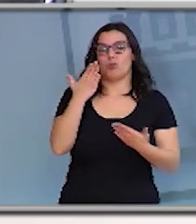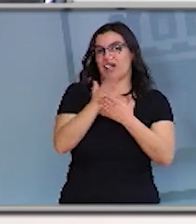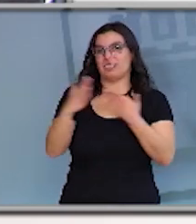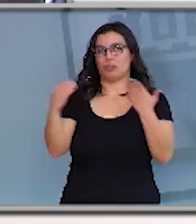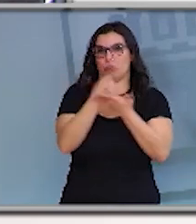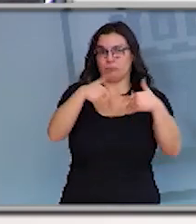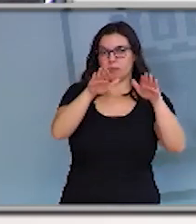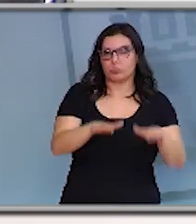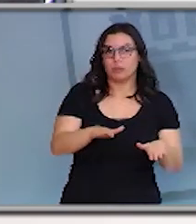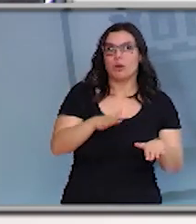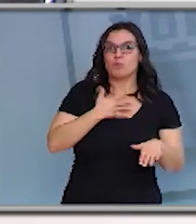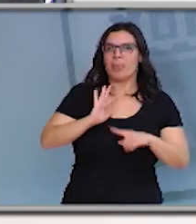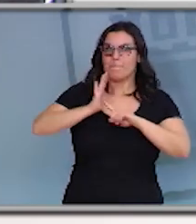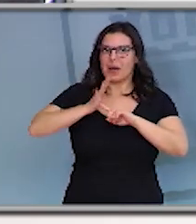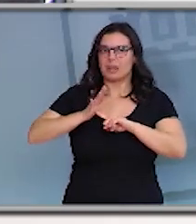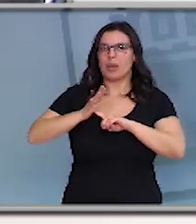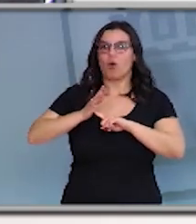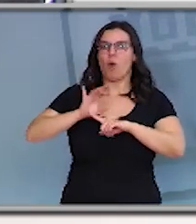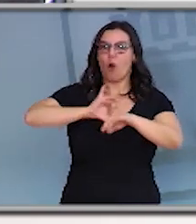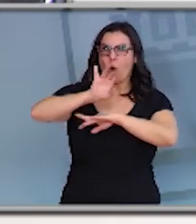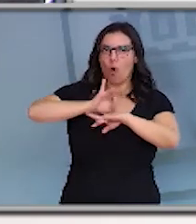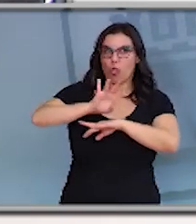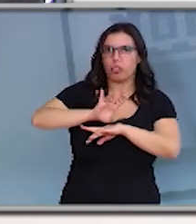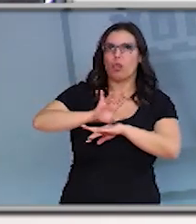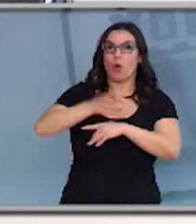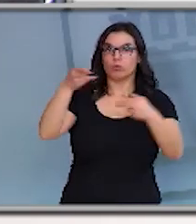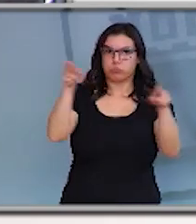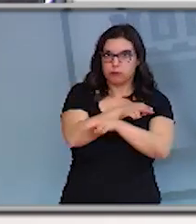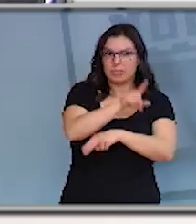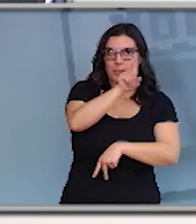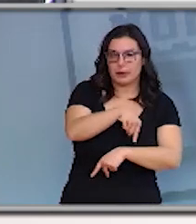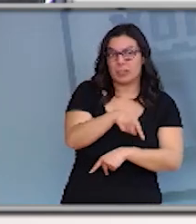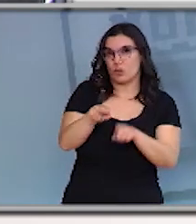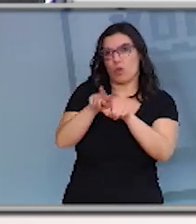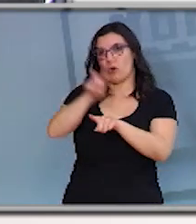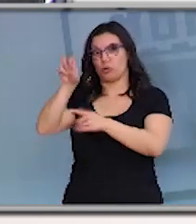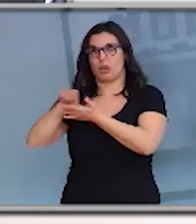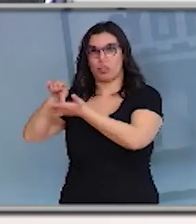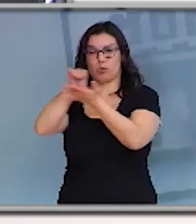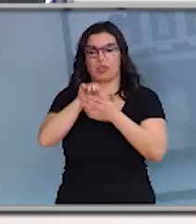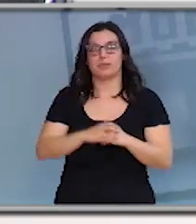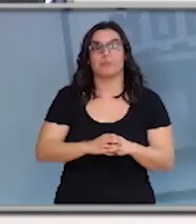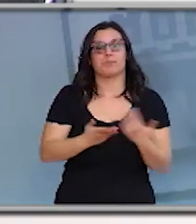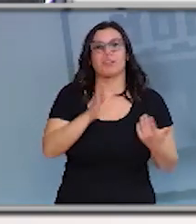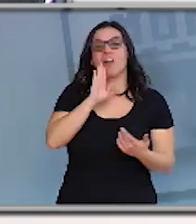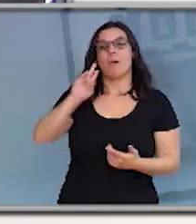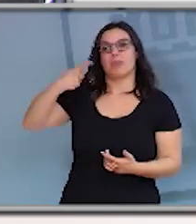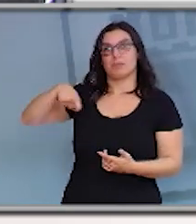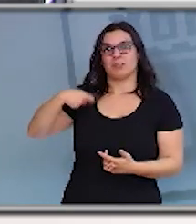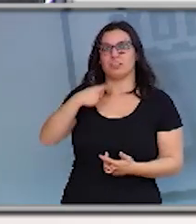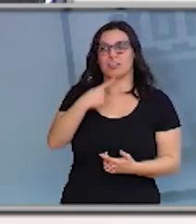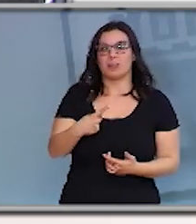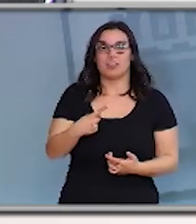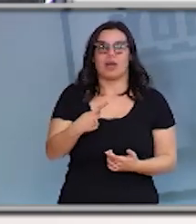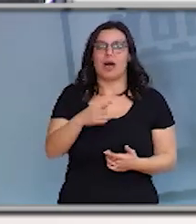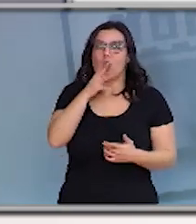clausurar parques y lugares de ocio como ha ocurrido en otras ciudades bueno el vicepresidente ya ha comentado que lo